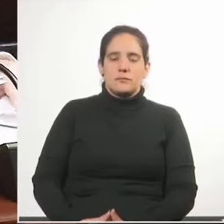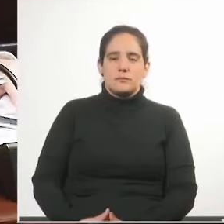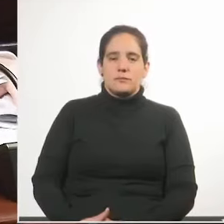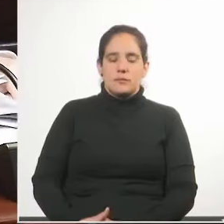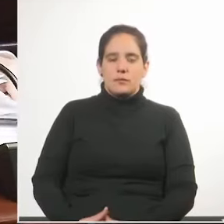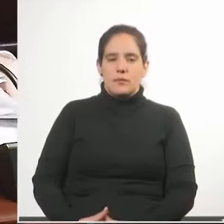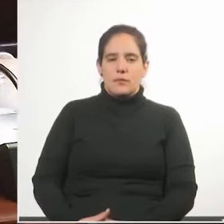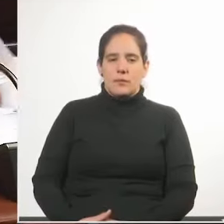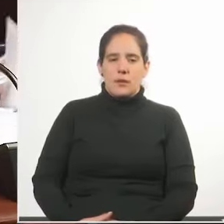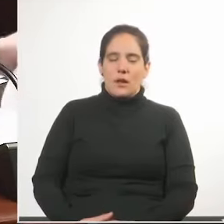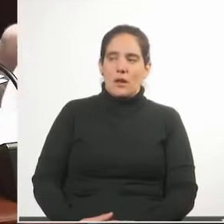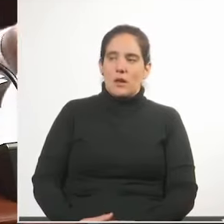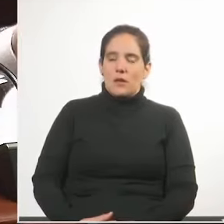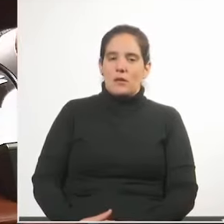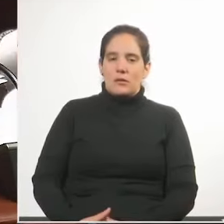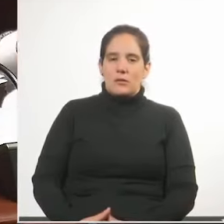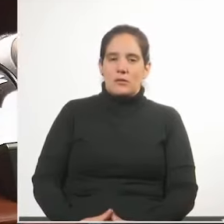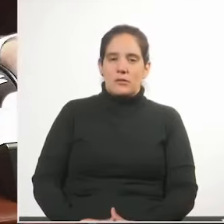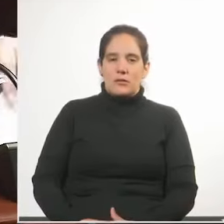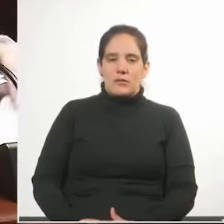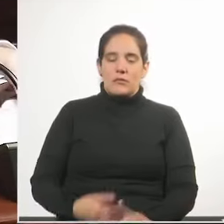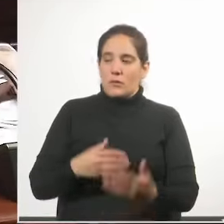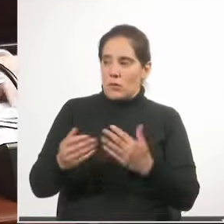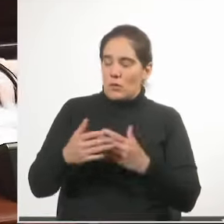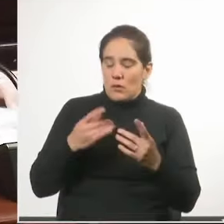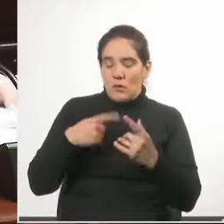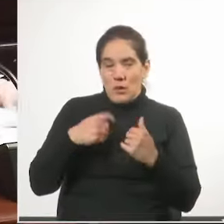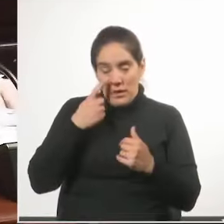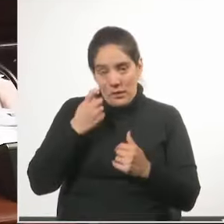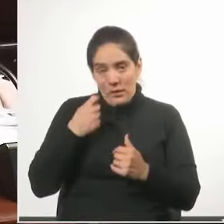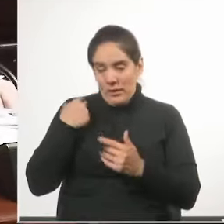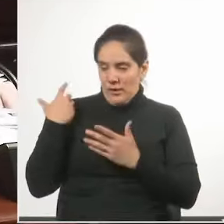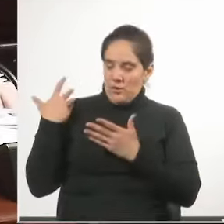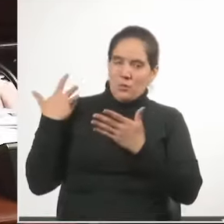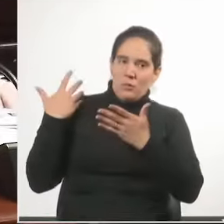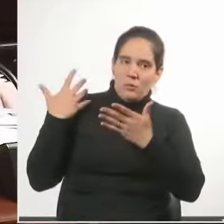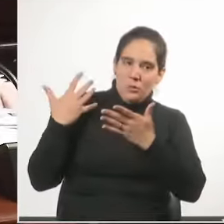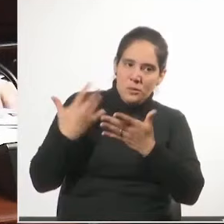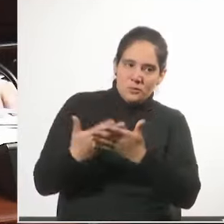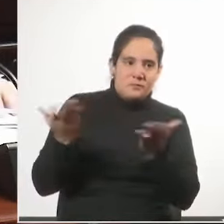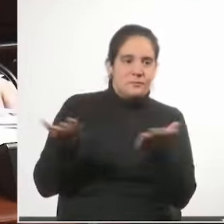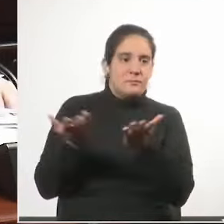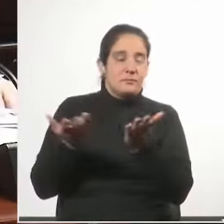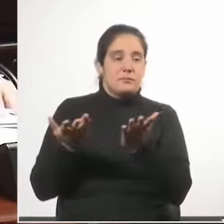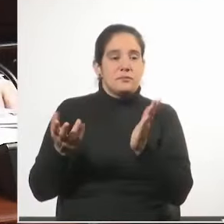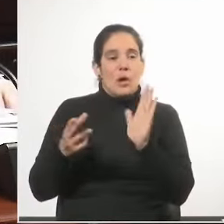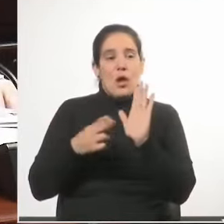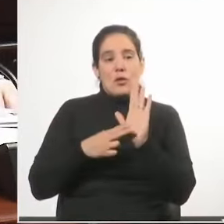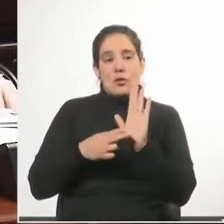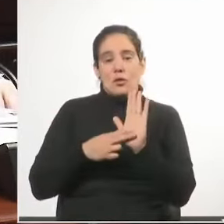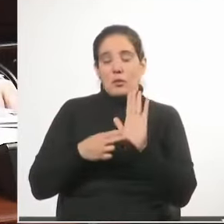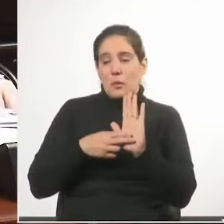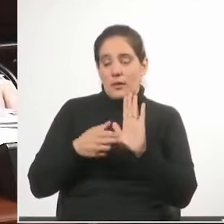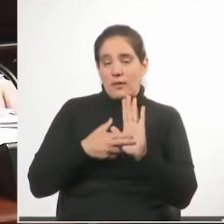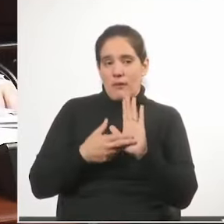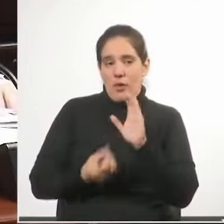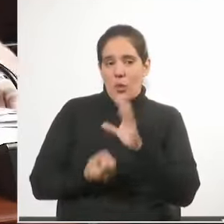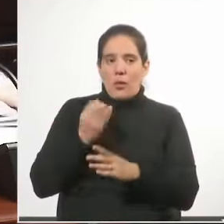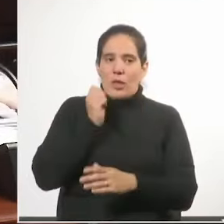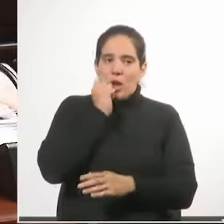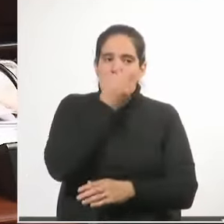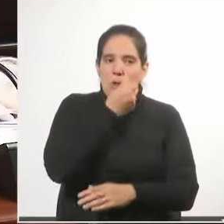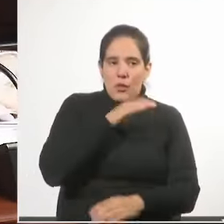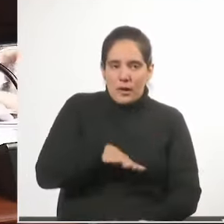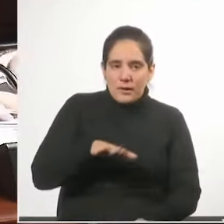resaltar que hasta en reciente normativa, como la del Código de la Niñez y Adolescencia,